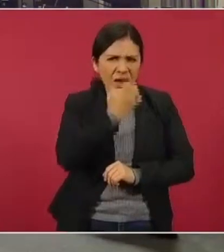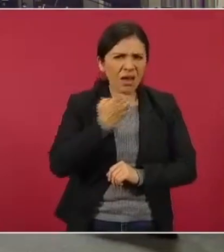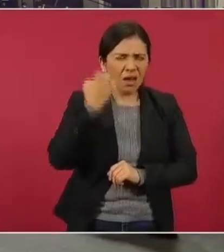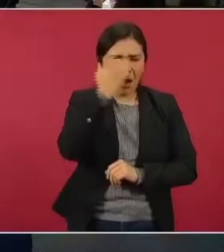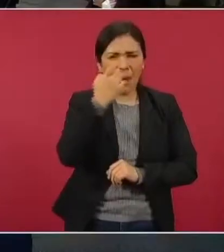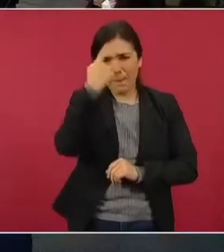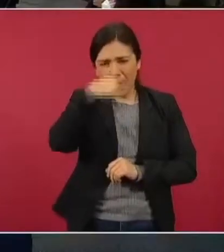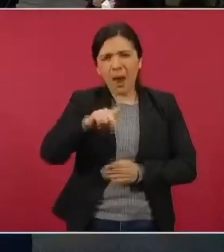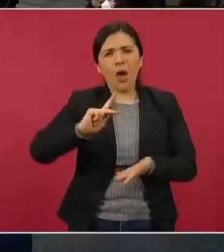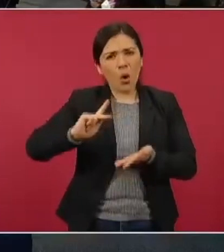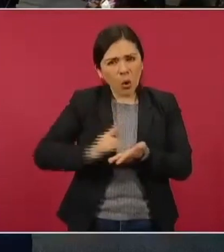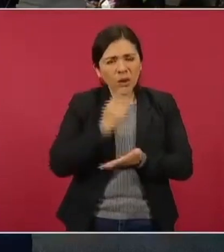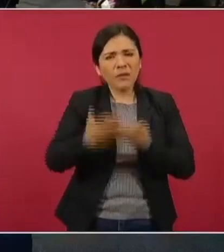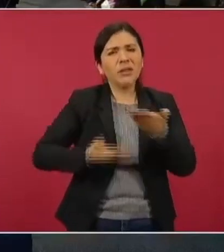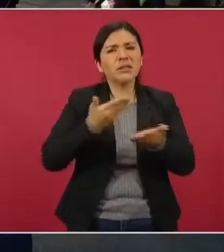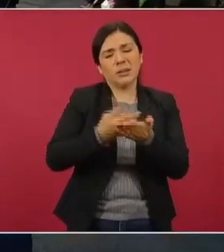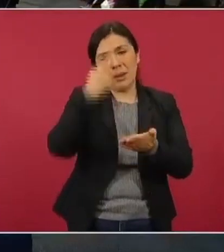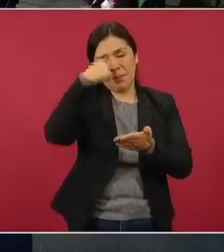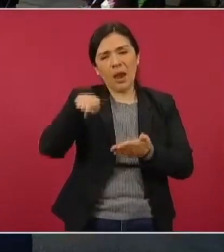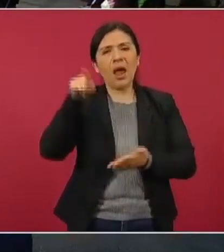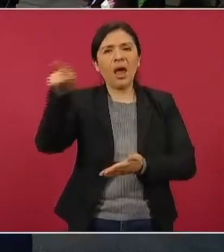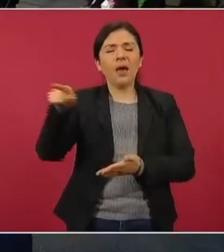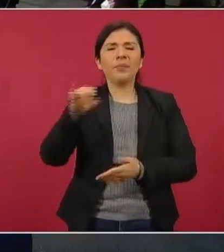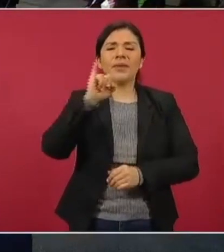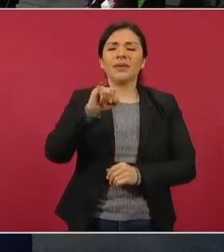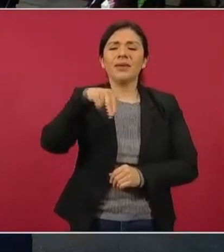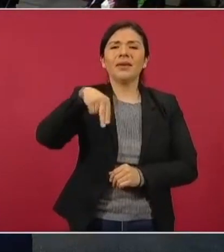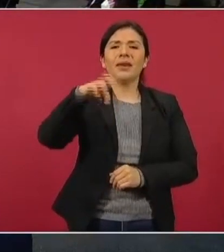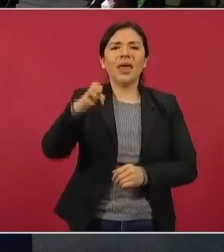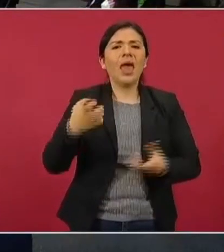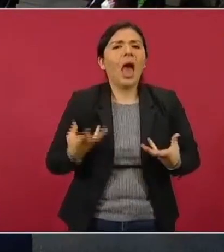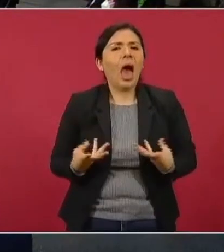¿Qué Instituto Nacional Electoral?